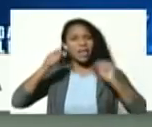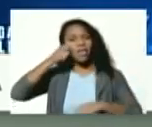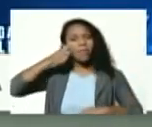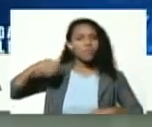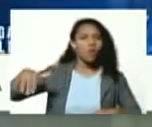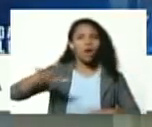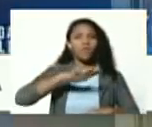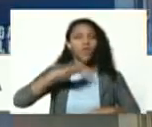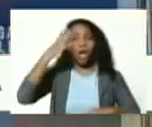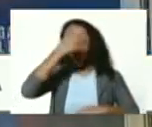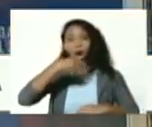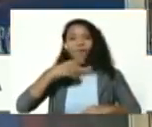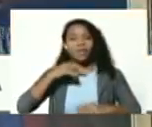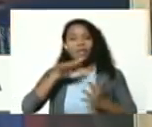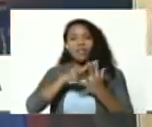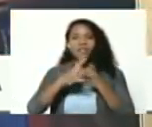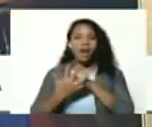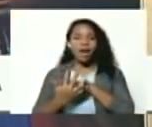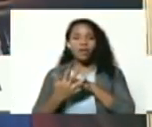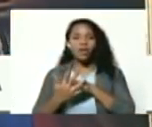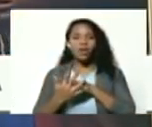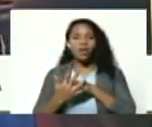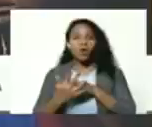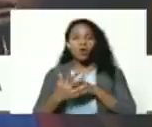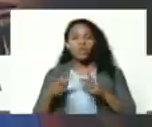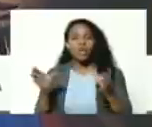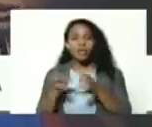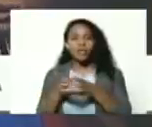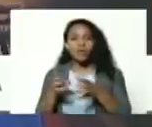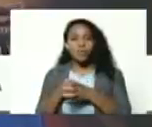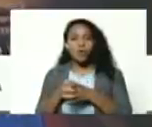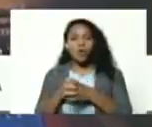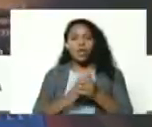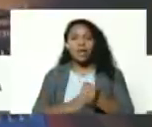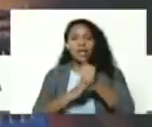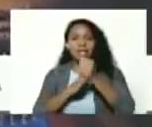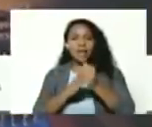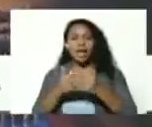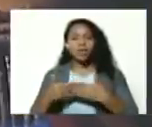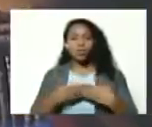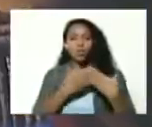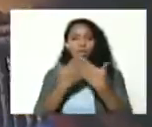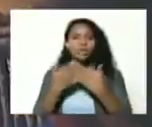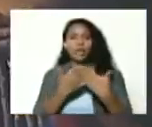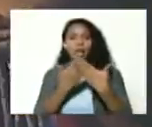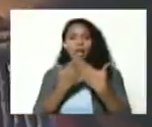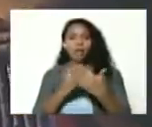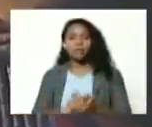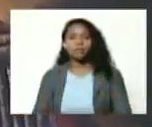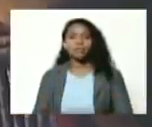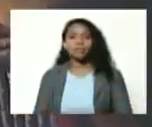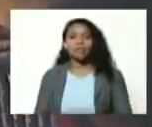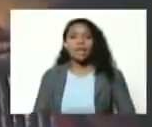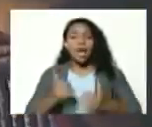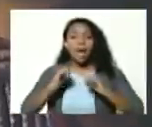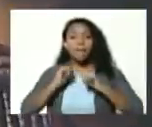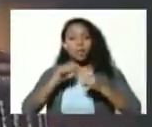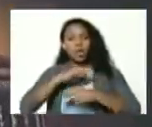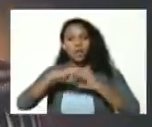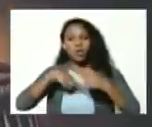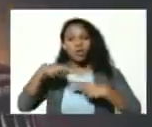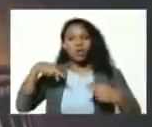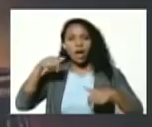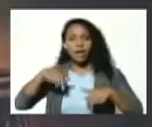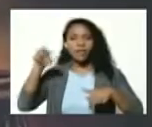del joven del barrio del sindicalista del líder estudiantil y empezó una revolución en